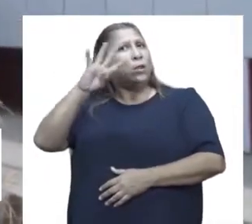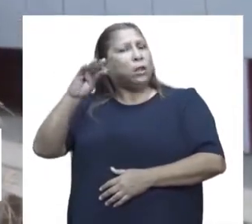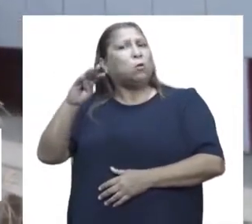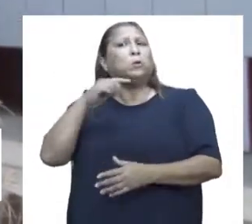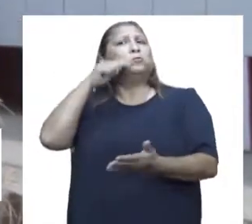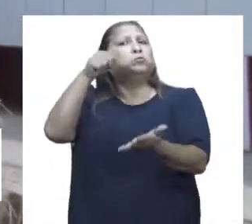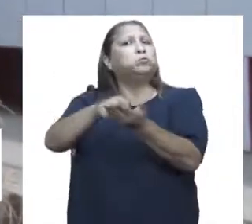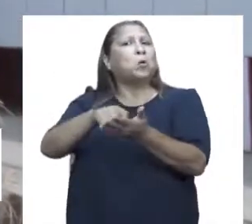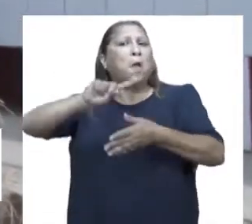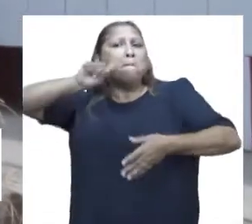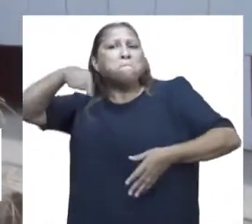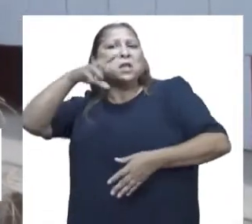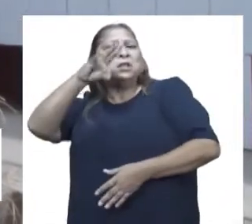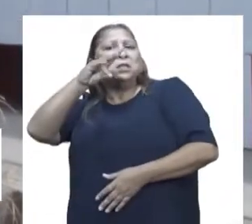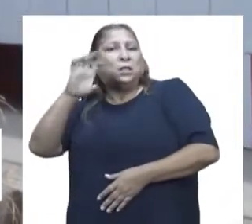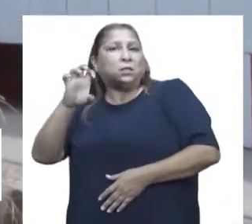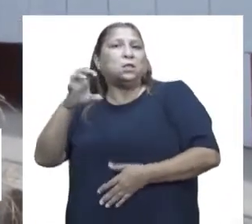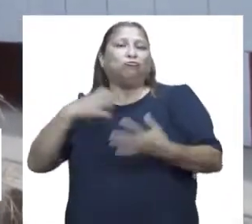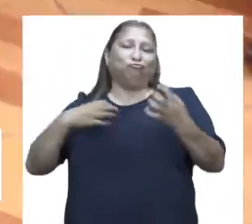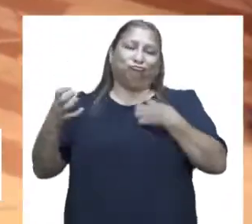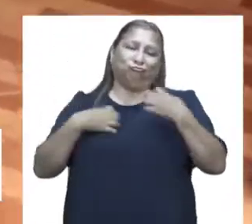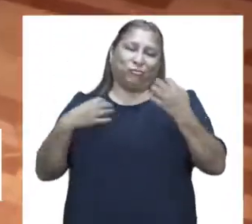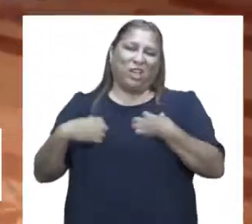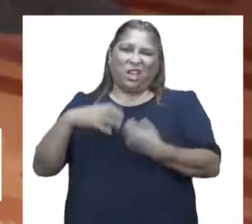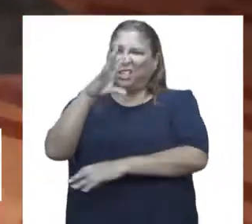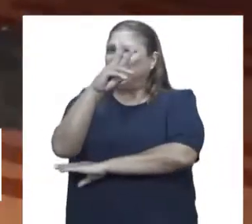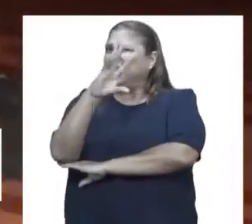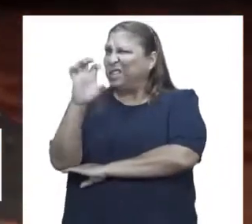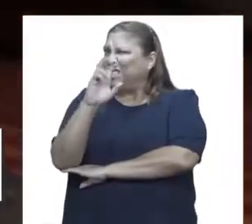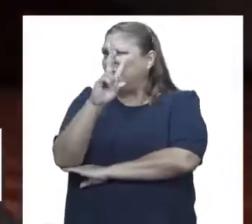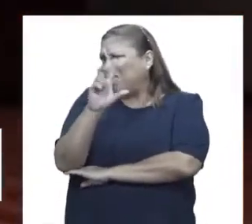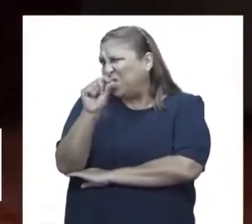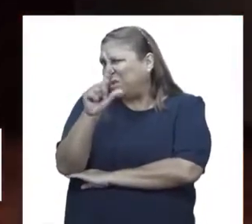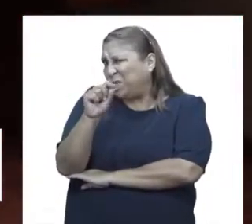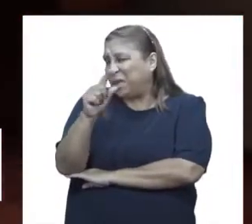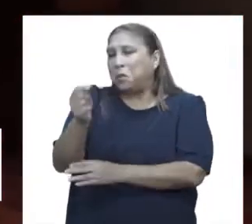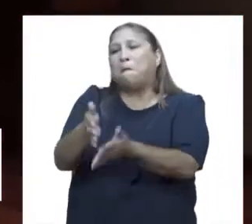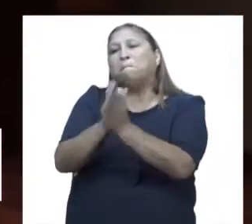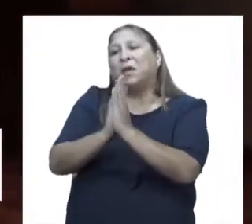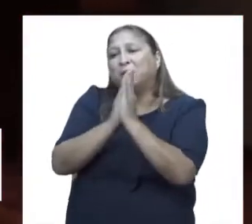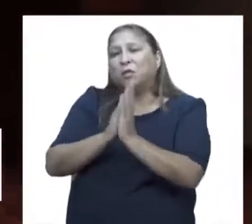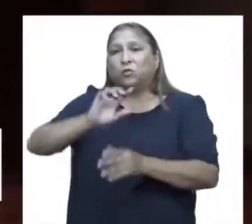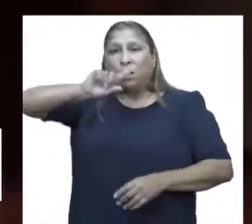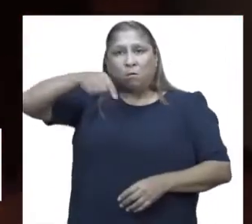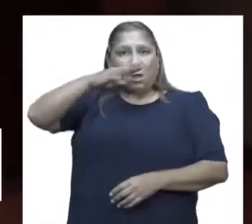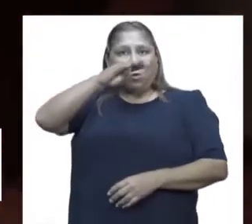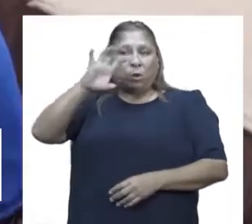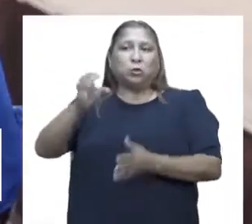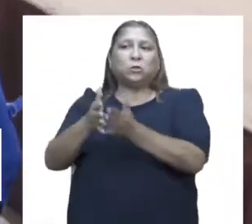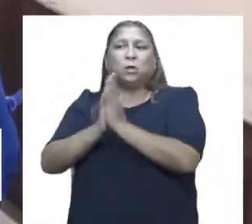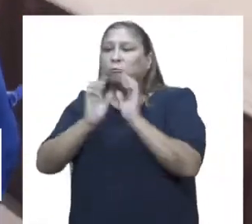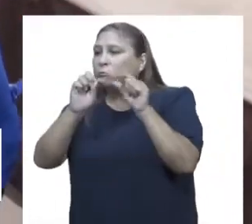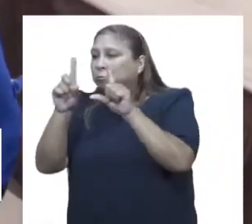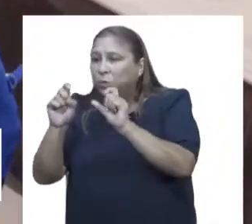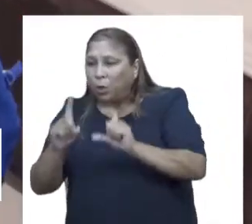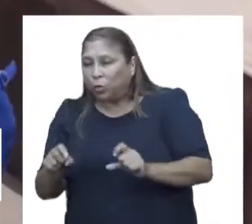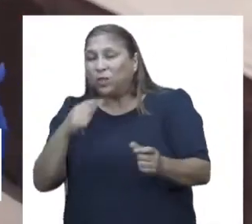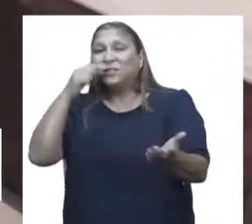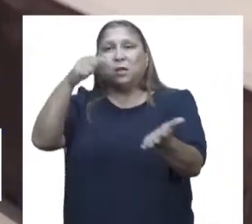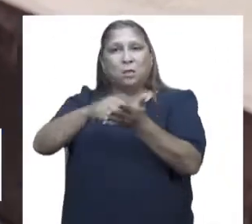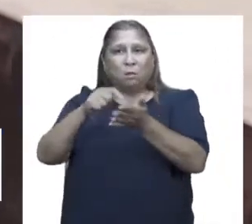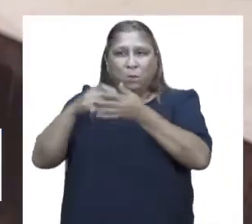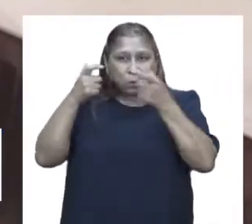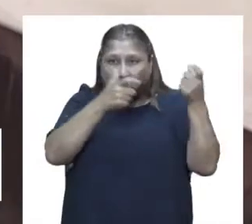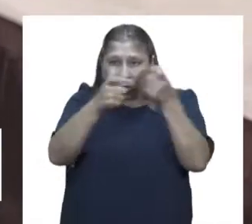de los cuales 1.717 fueron quejas, 620 petitorios y 1.420 consultas. Asimismo, se